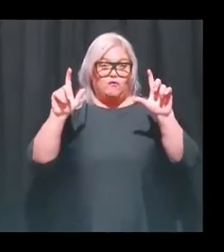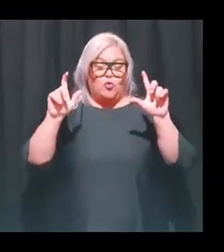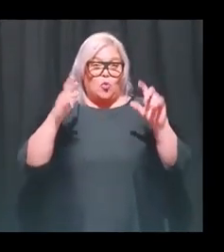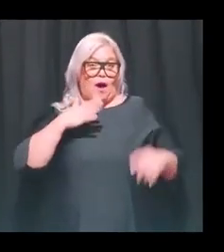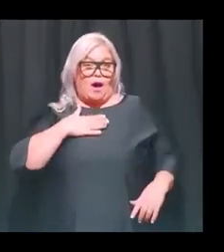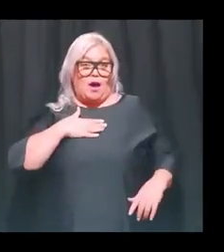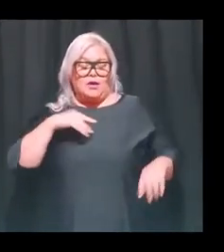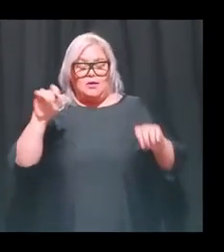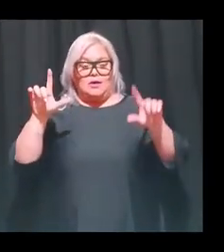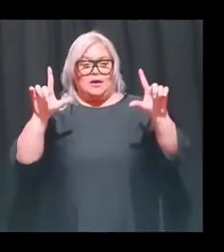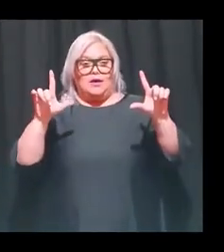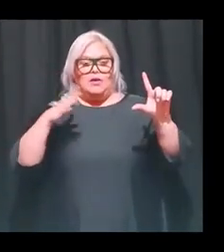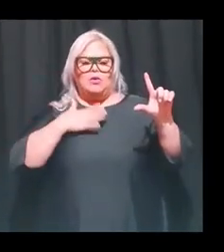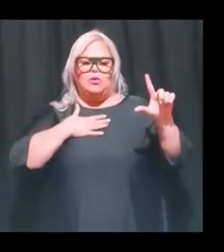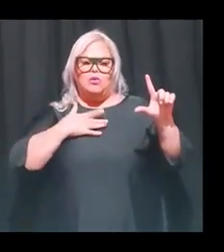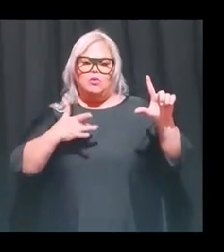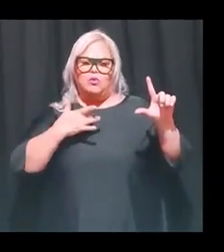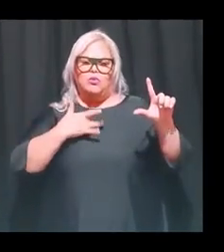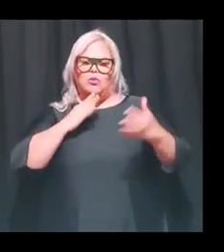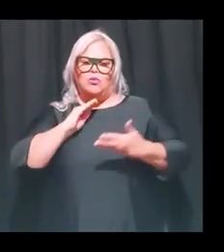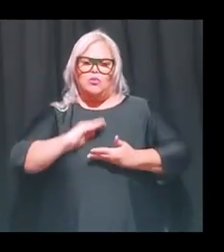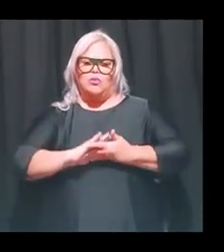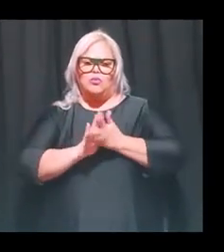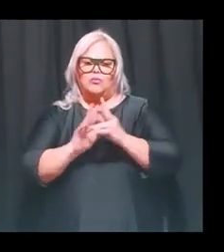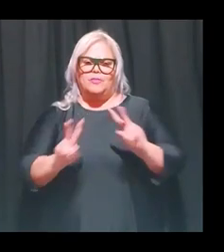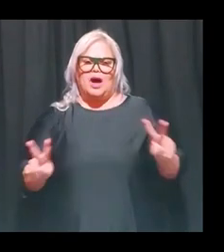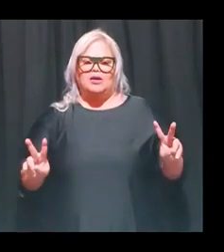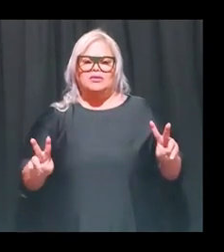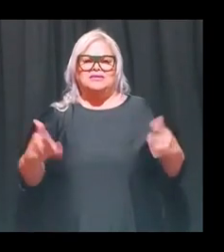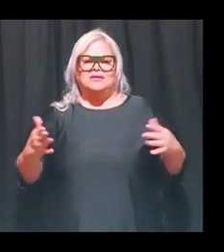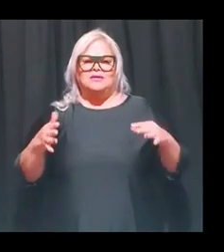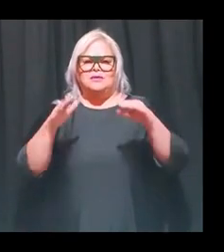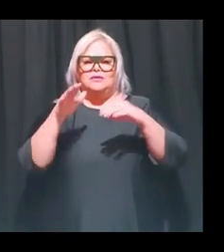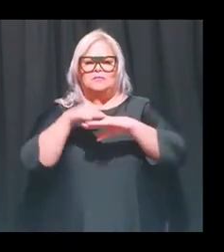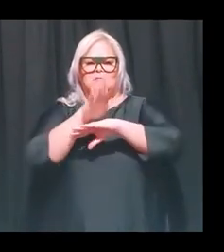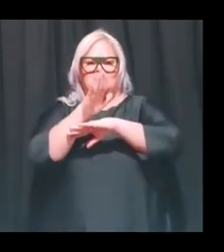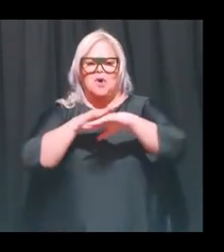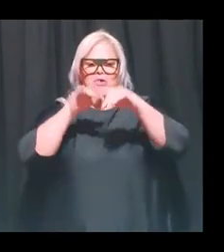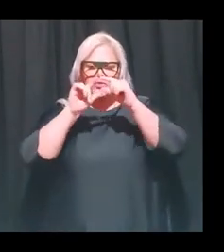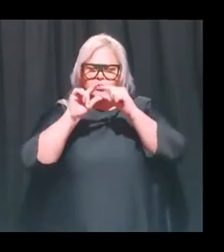a mí me da muchísima paz y es de pues no el horizonte el horizonte del mar